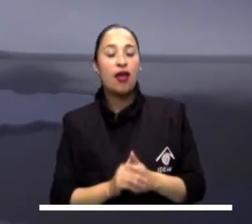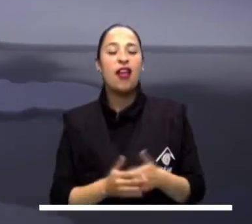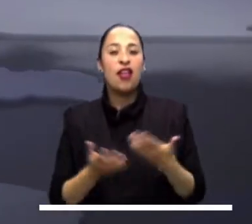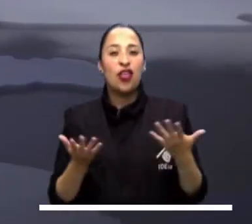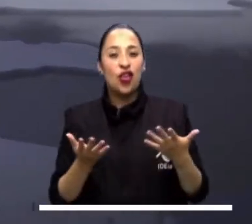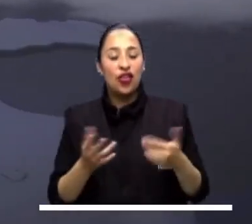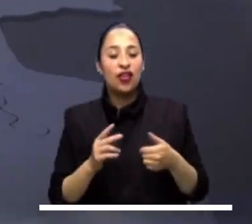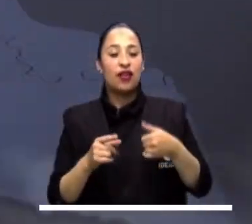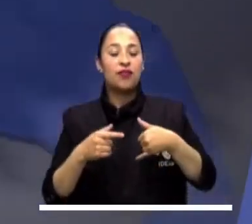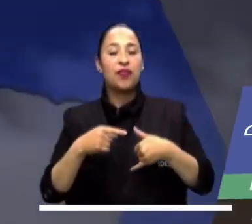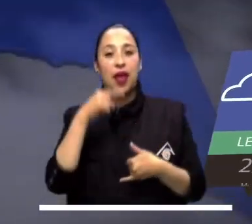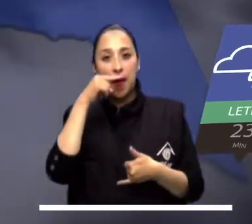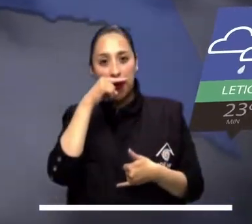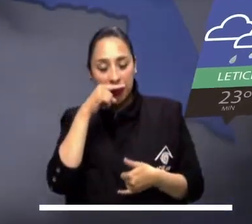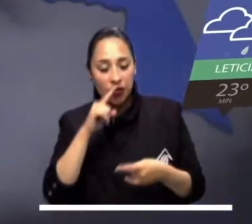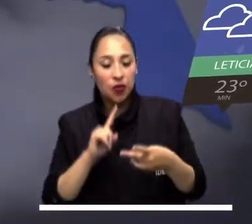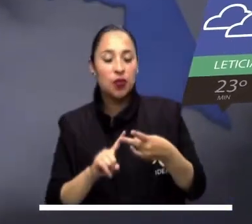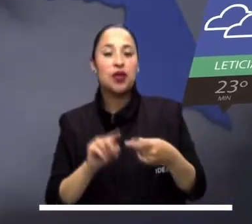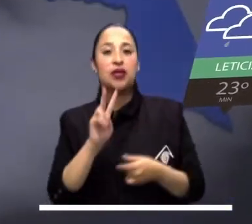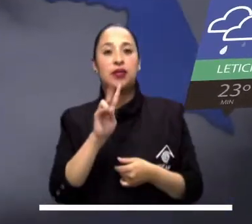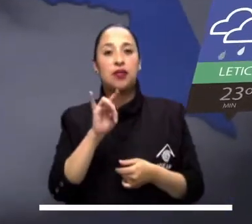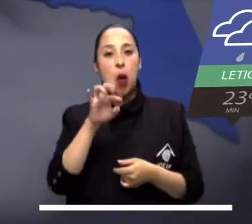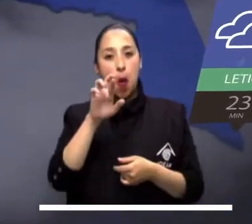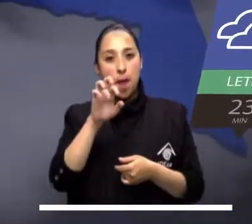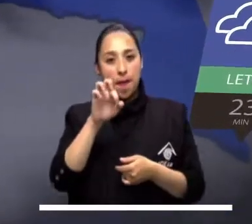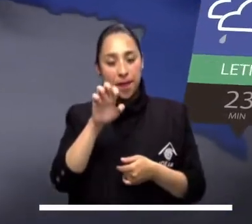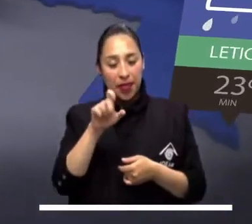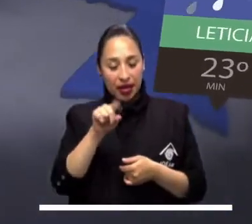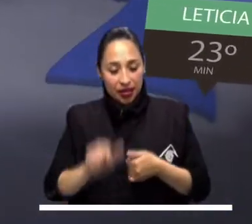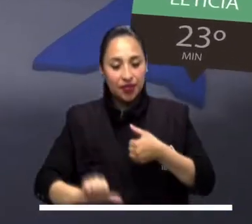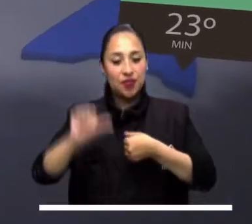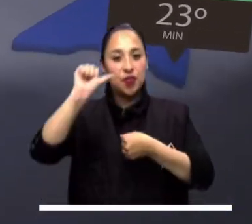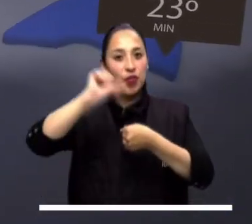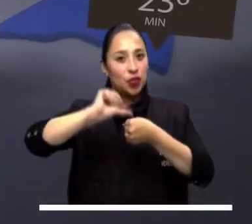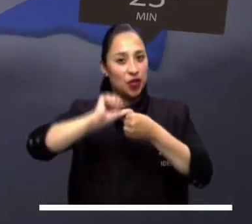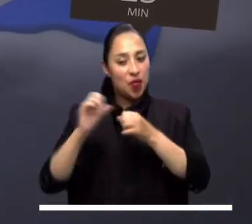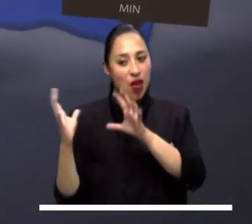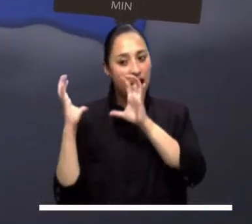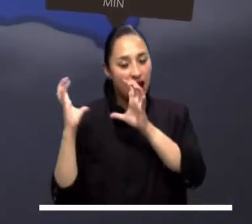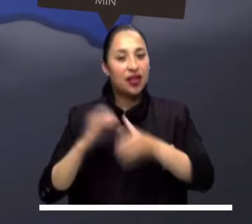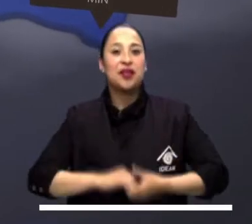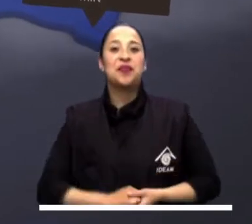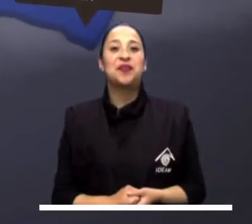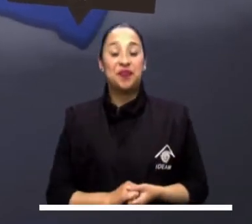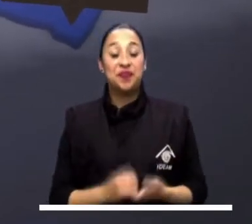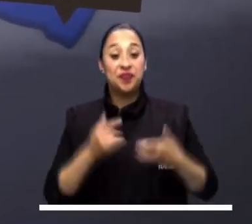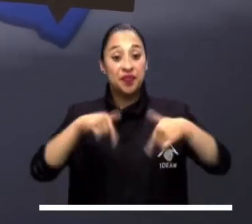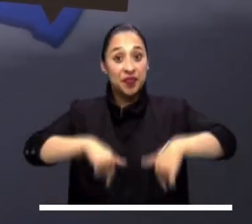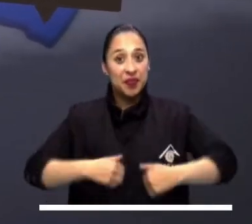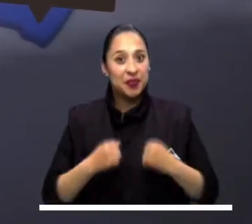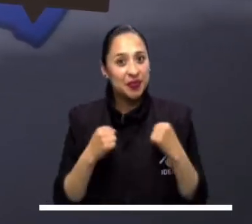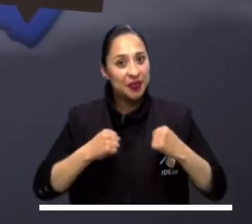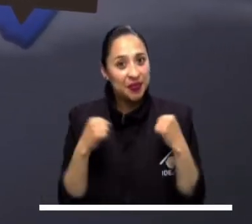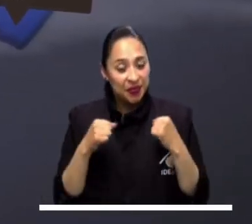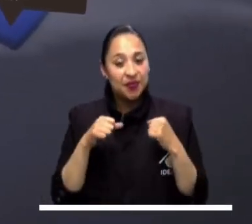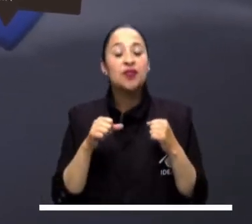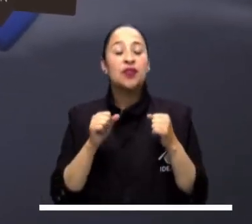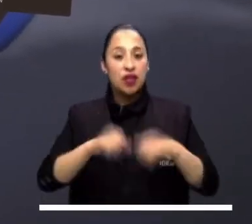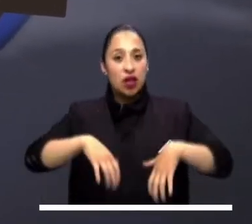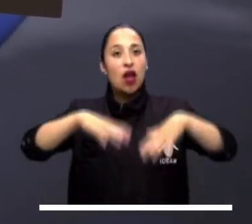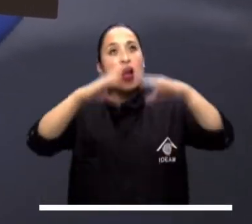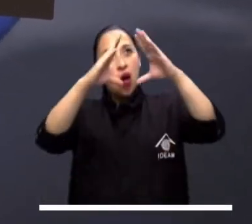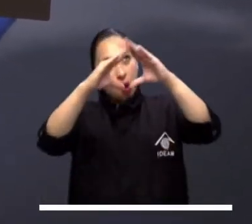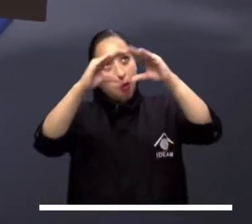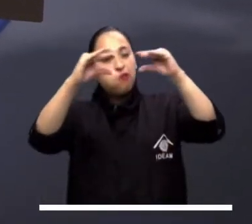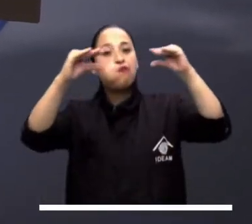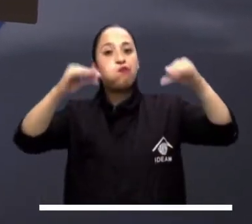lluvias dispersas. En la Amazonía los cielos estarán relativamente cubiertos y posibles lluvias ligeras en las